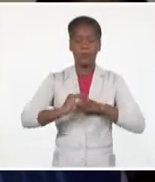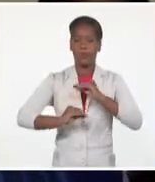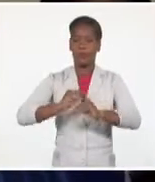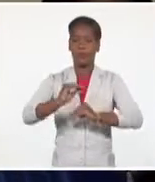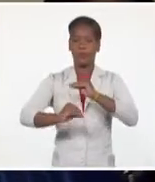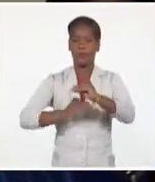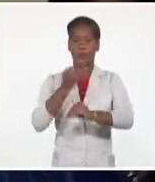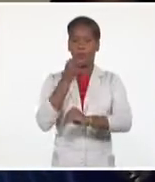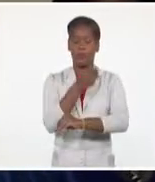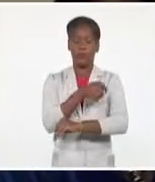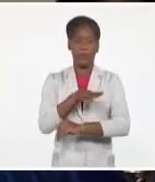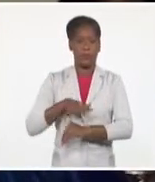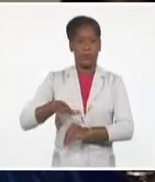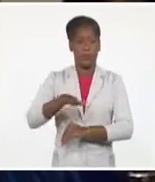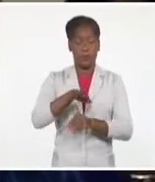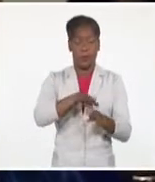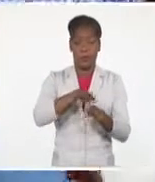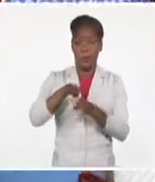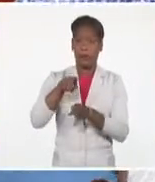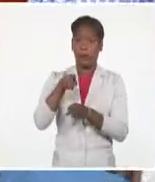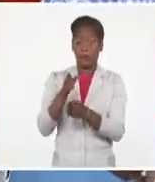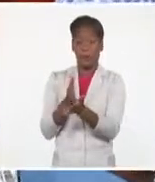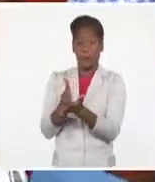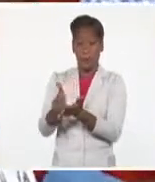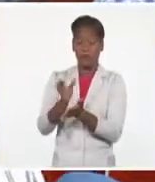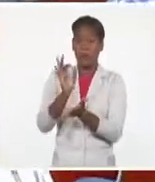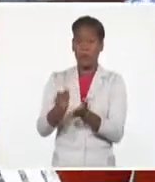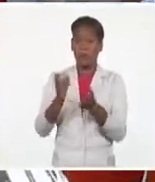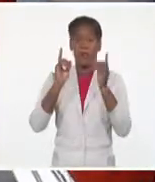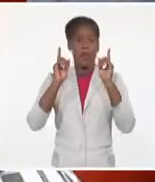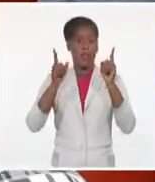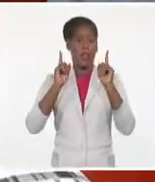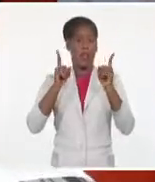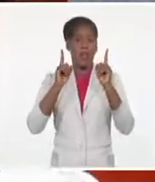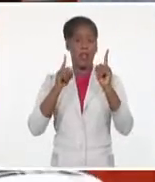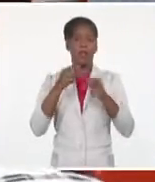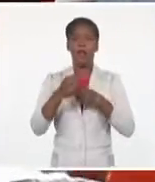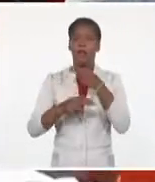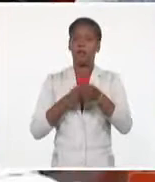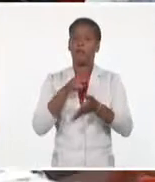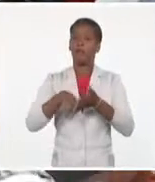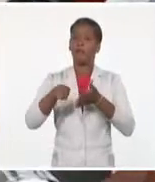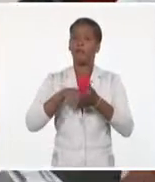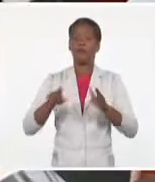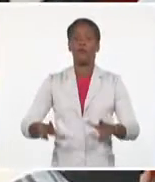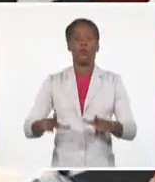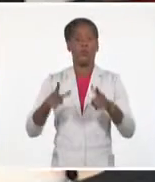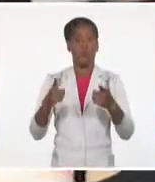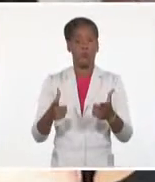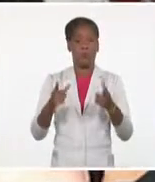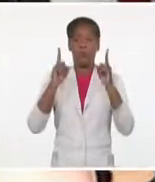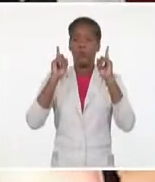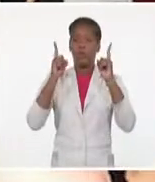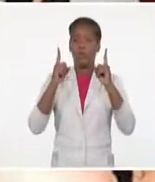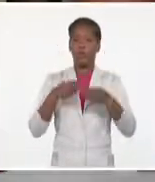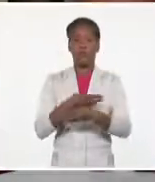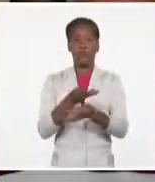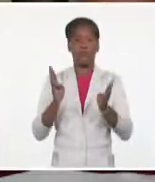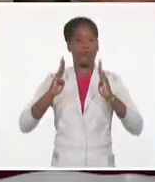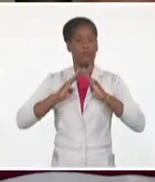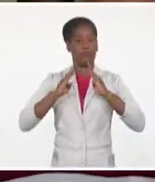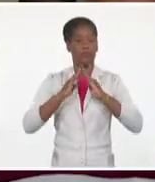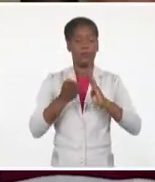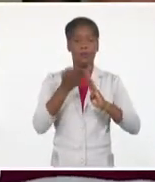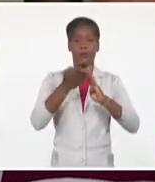consolidar los polos productivos existentes y crear nuevos, cumplir lo establecido en la política de la vivienda y dinamizar la